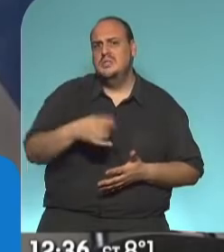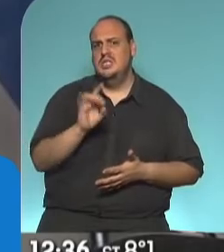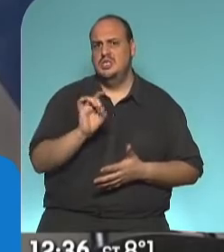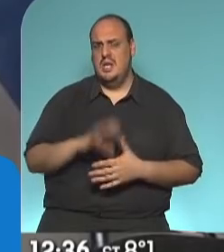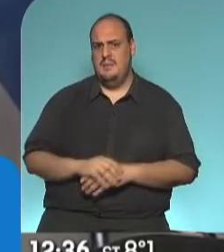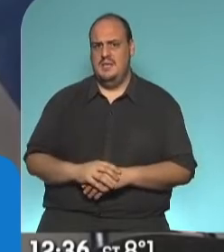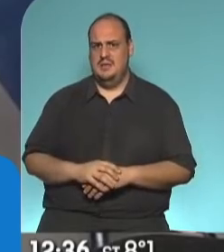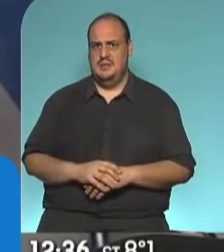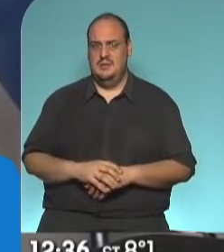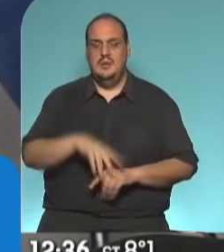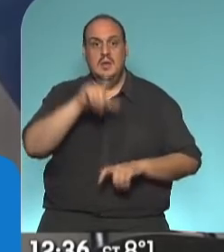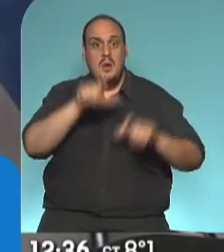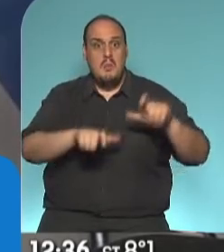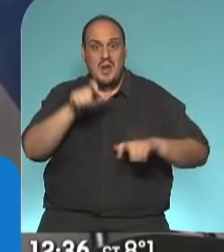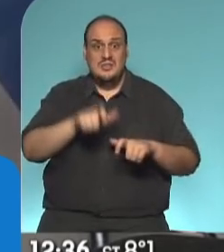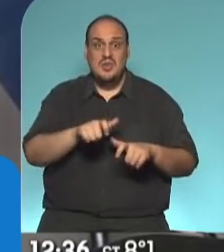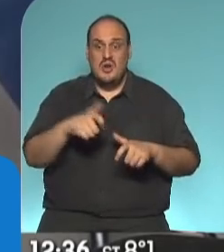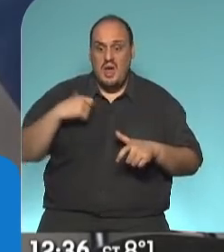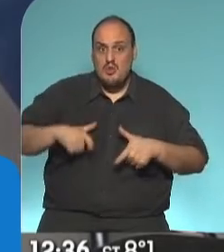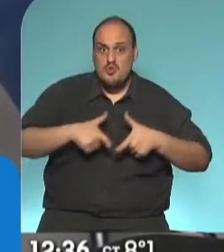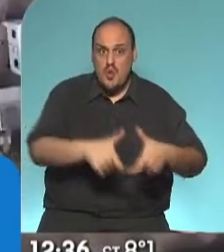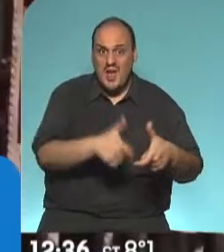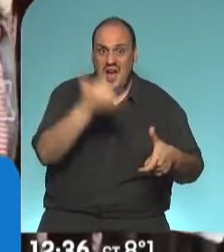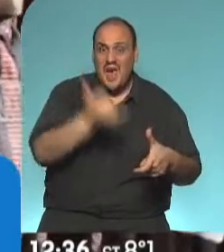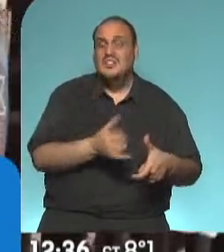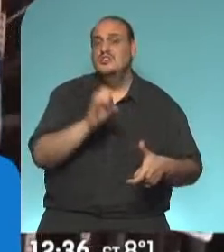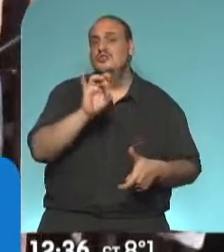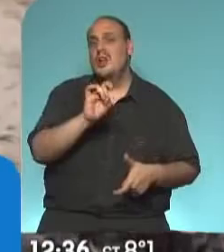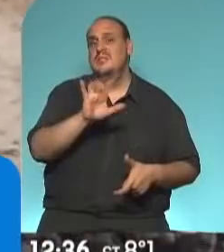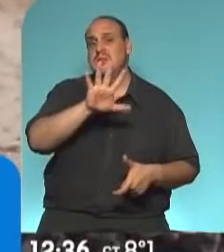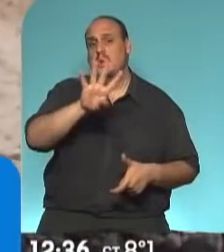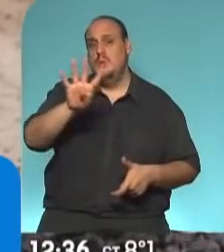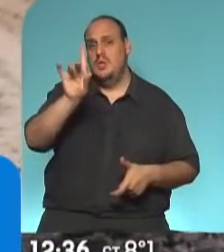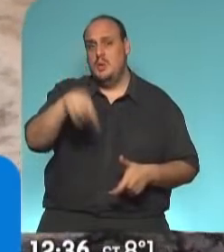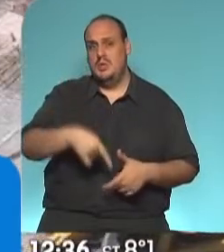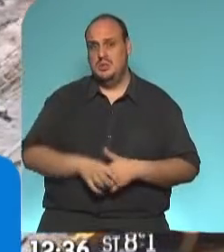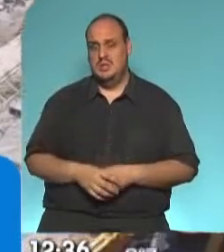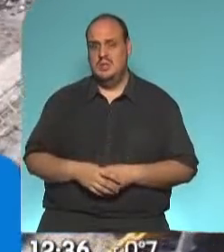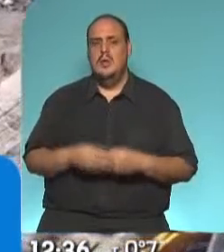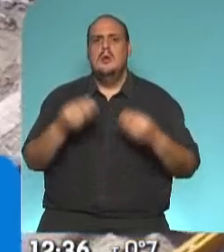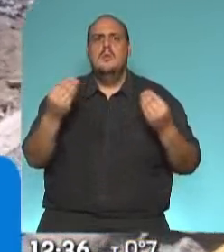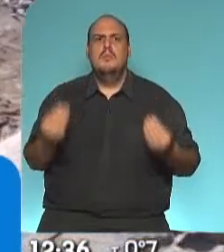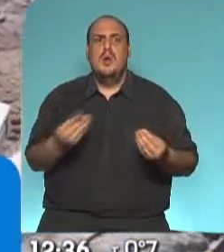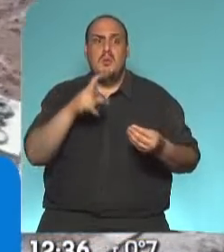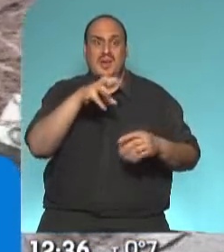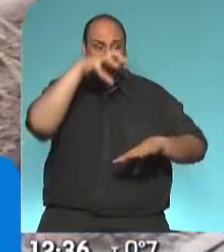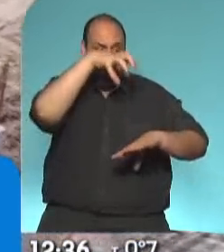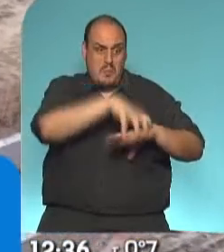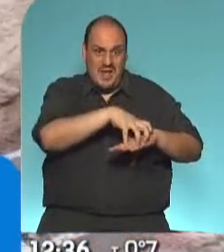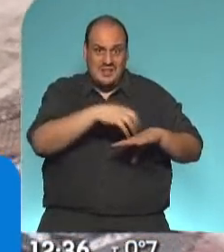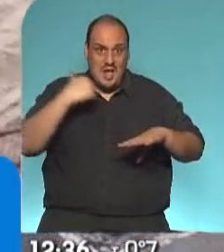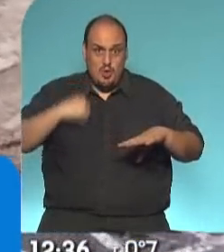personas que tienen cloacas. ¿Por qué? Porque había un límite con la planta de